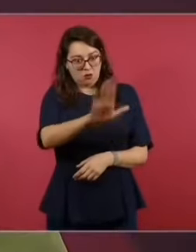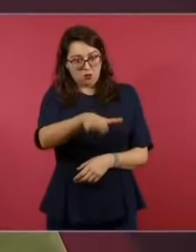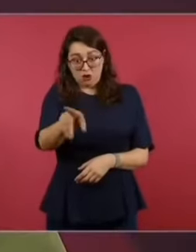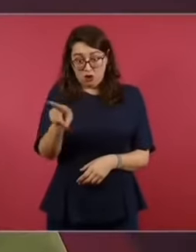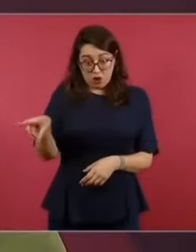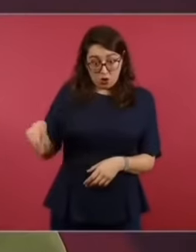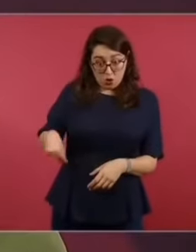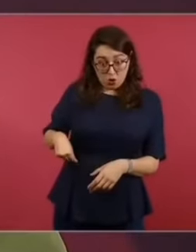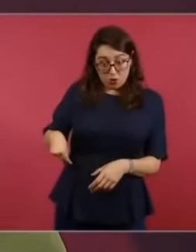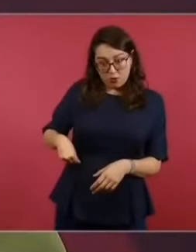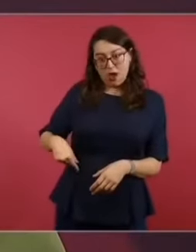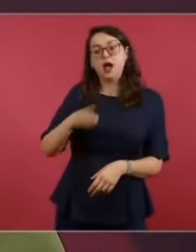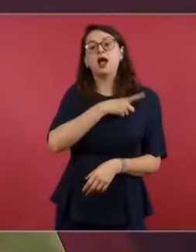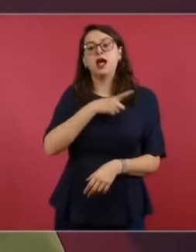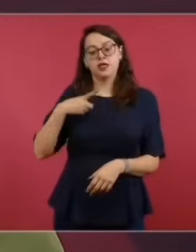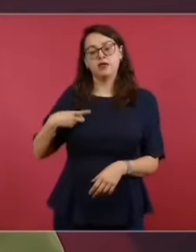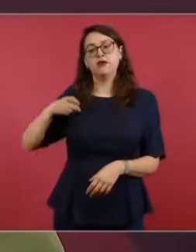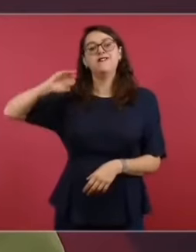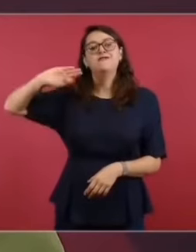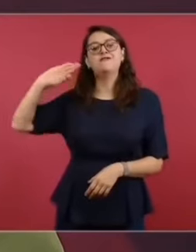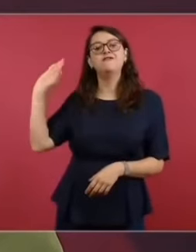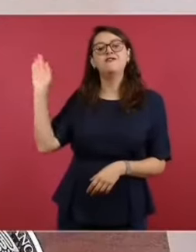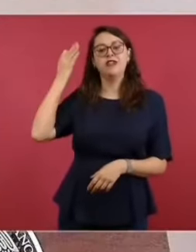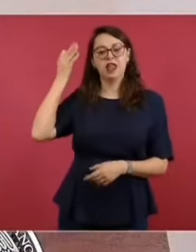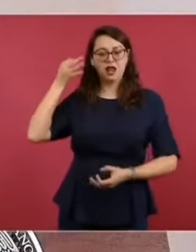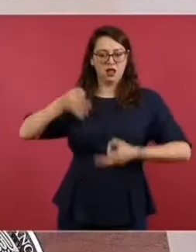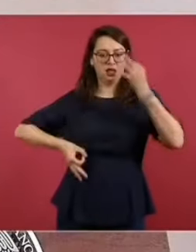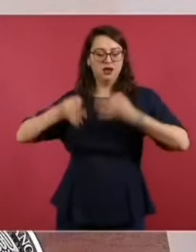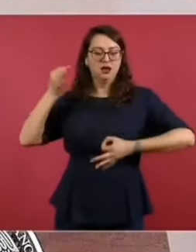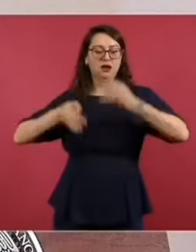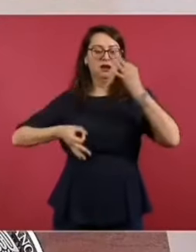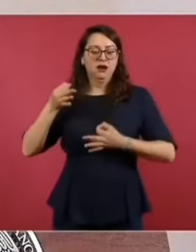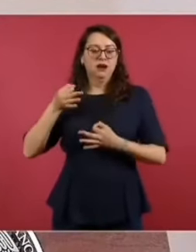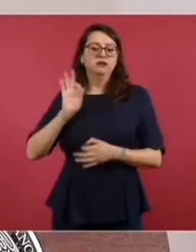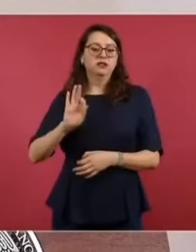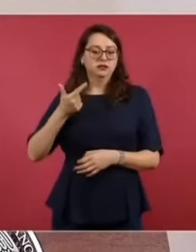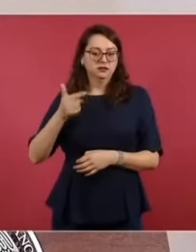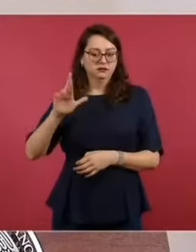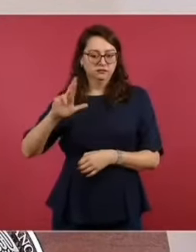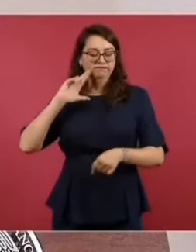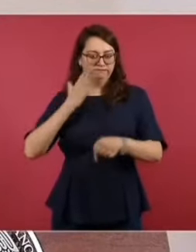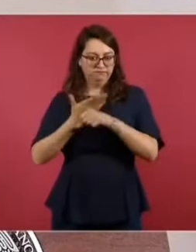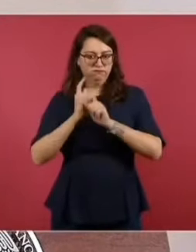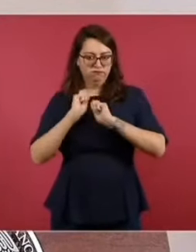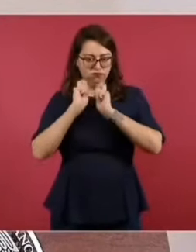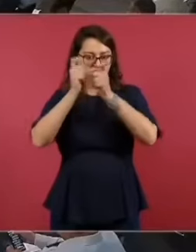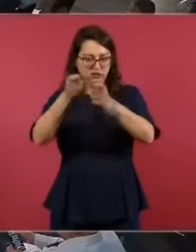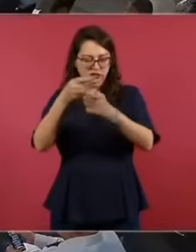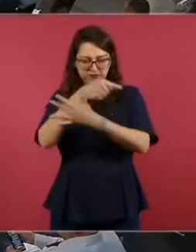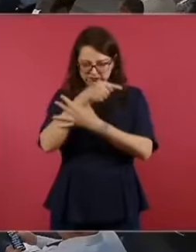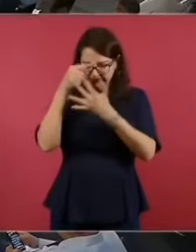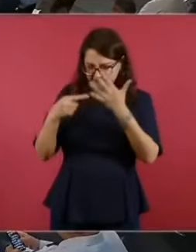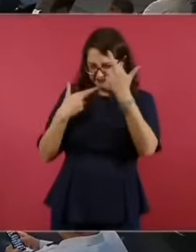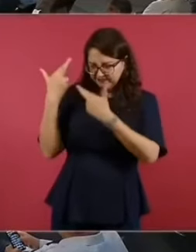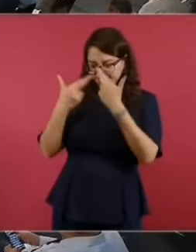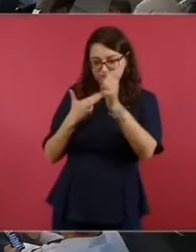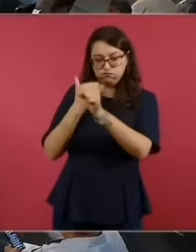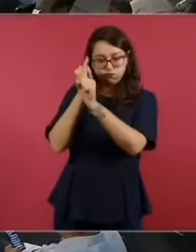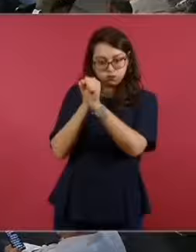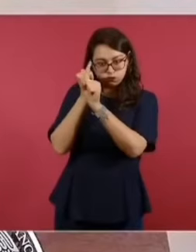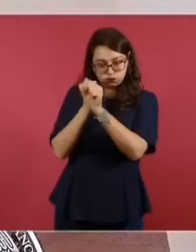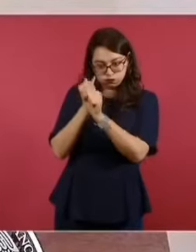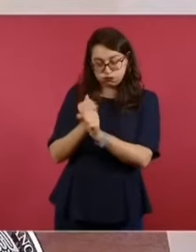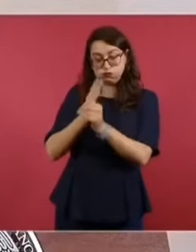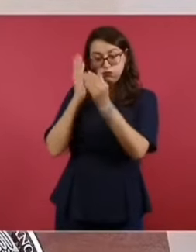fue al fuero federal, se encargarán de eso, el deslinde a través de la carpeta de investigación